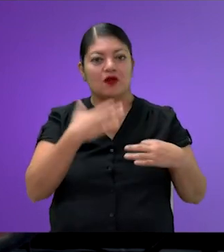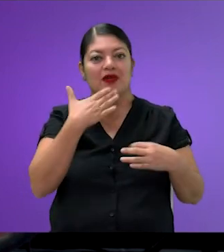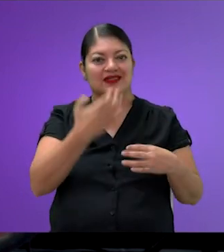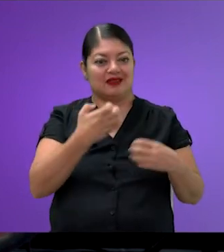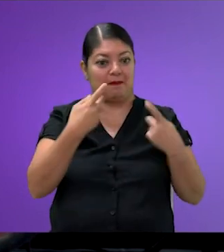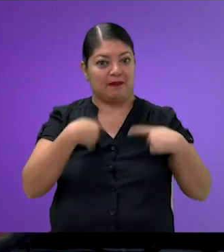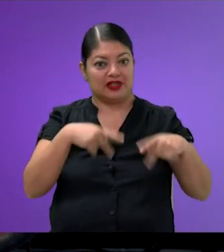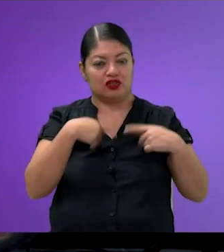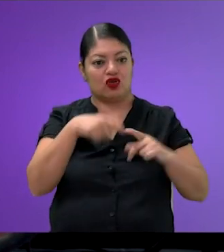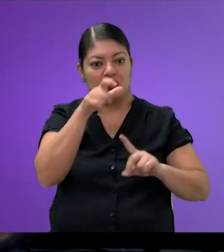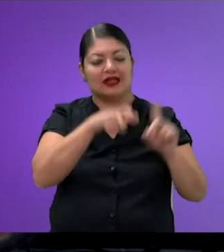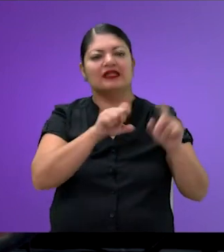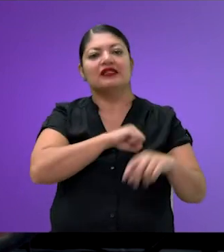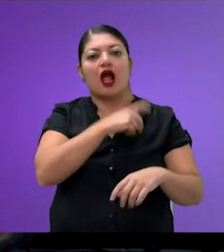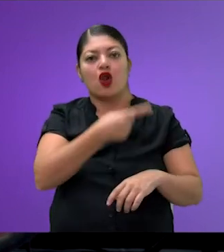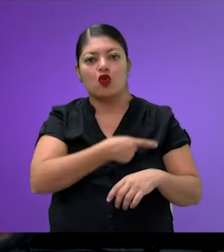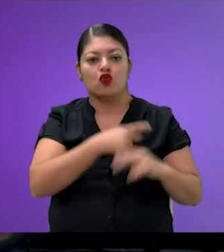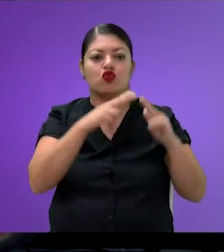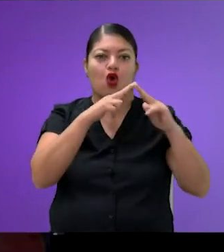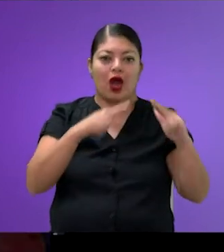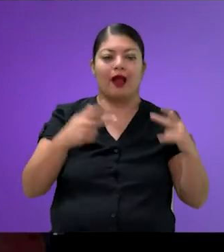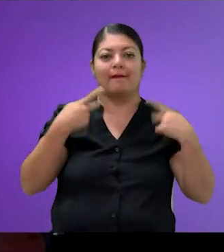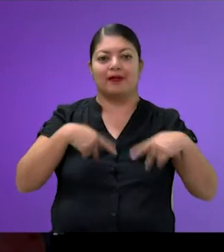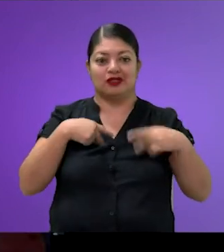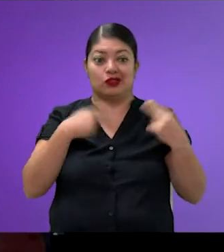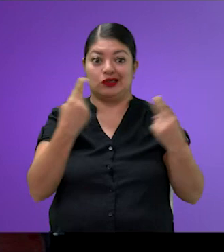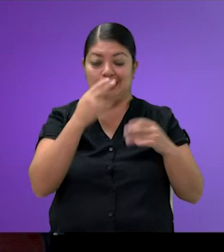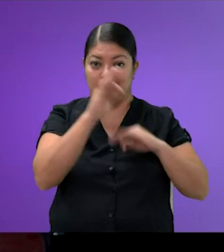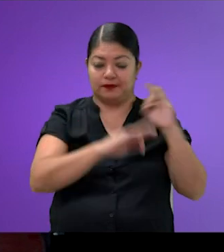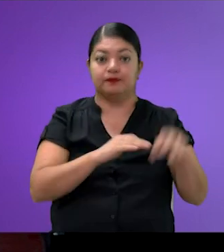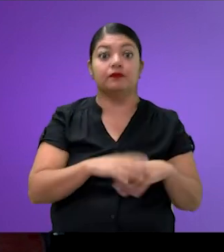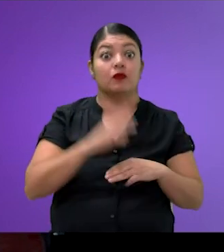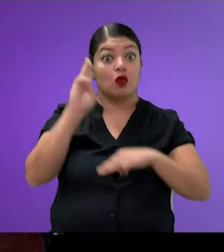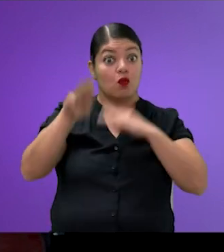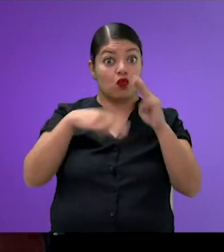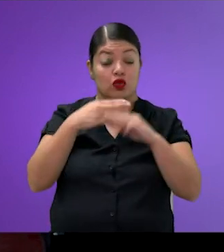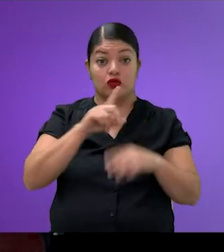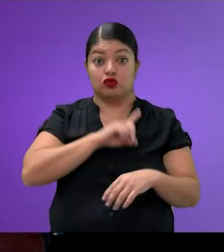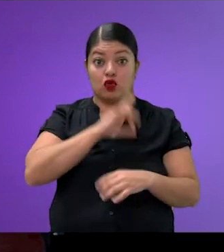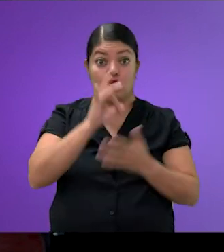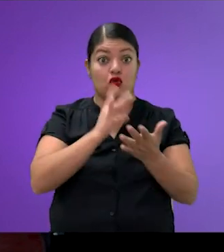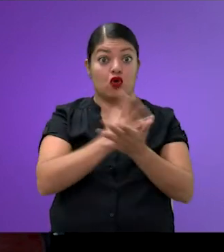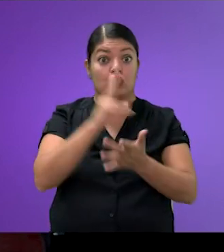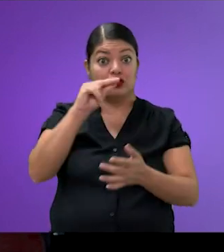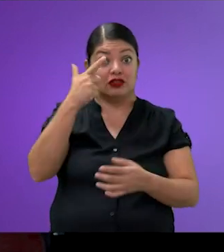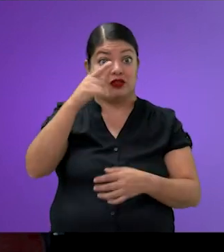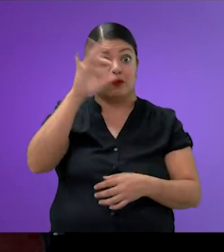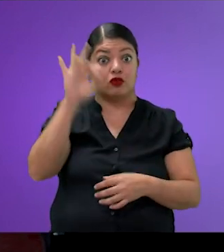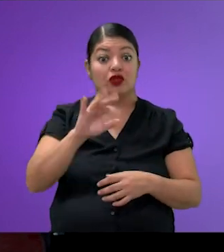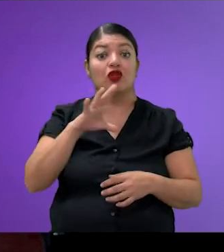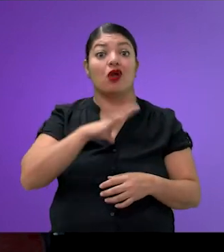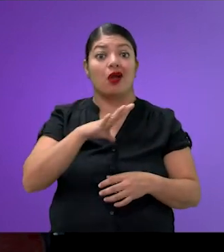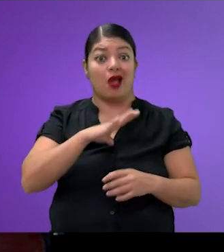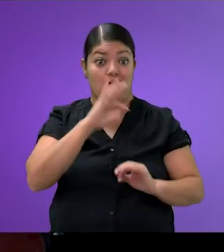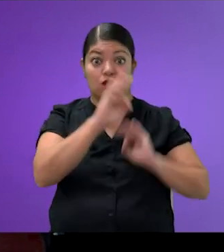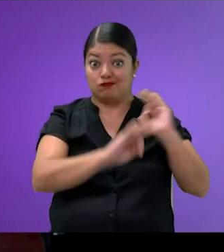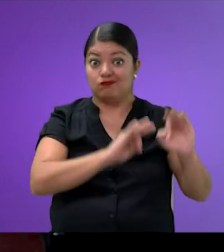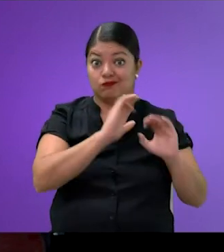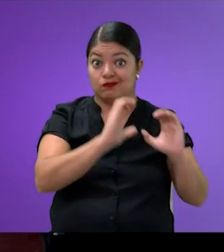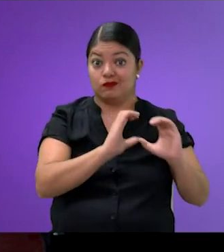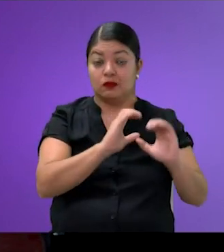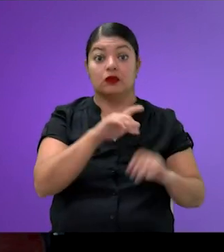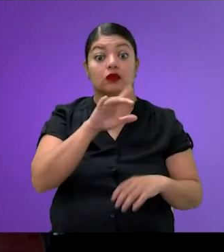en materia de salud, hogar y personas dependientes. A nivel mundial, solo 87 países cuentan con sistemas de cuidados, de ellos solamente